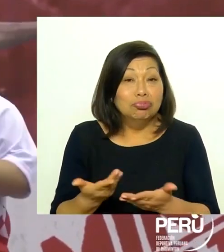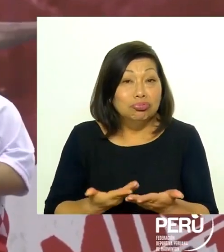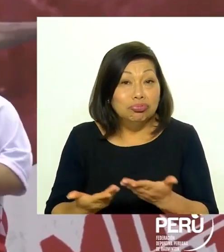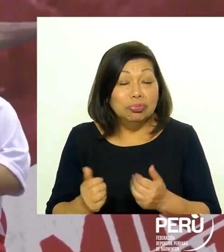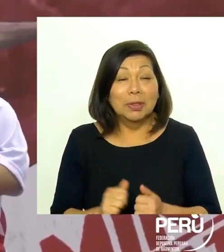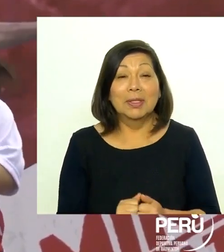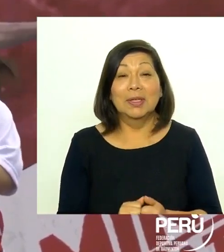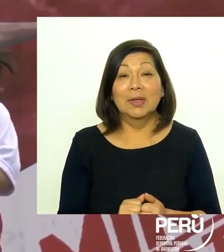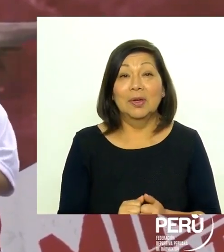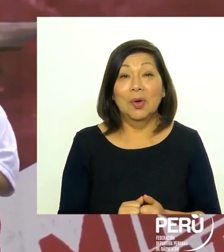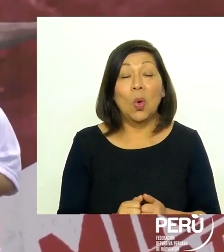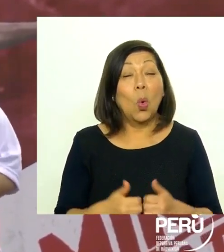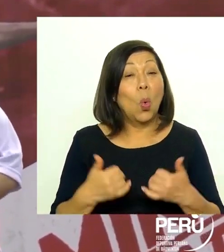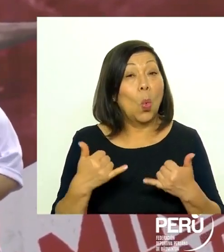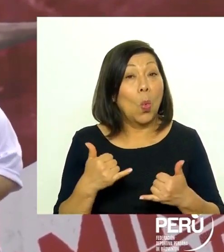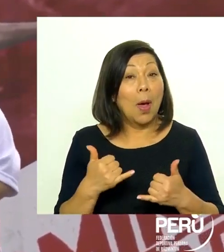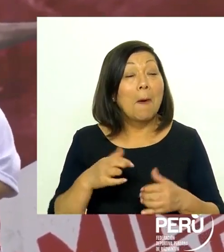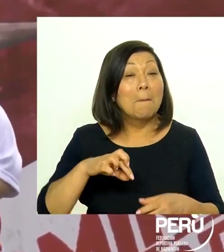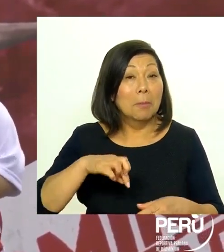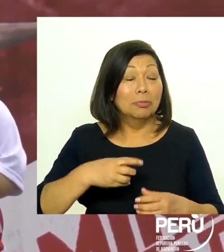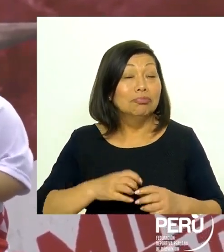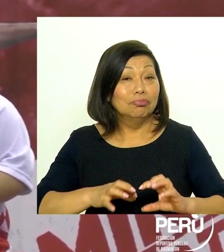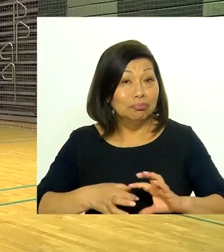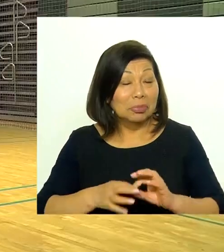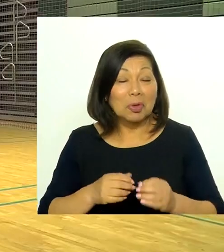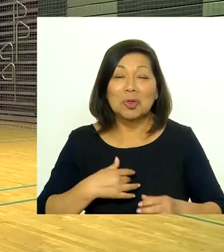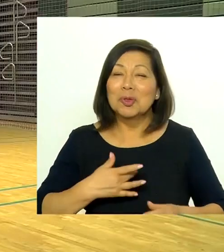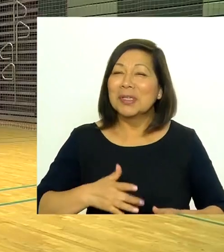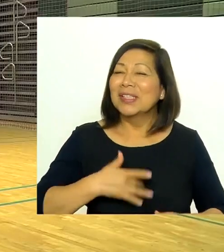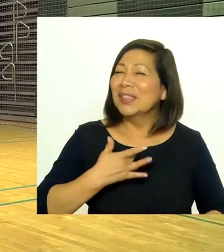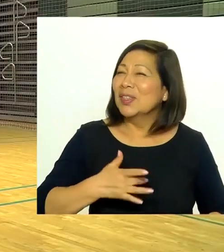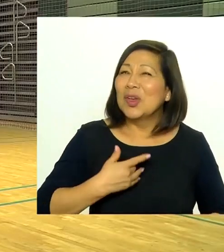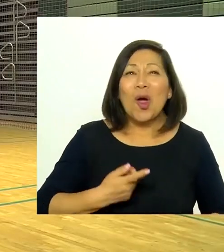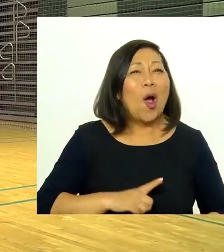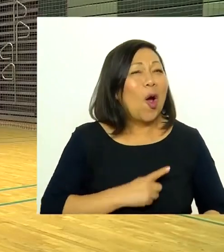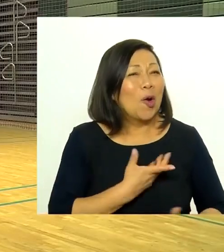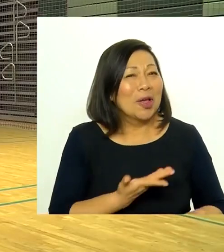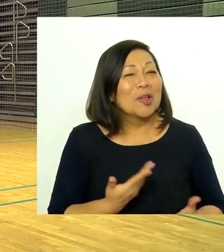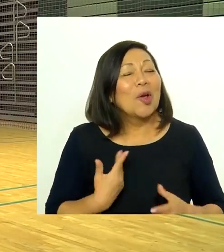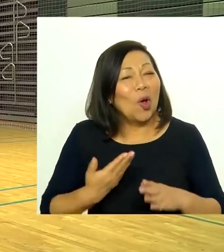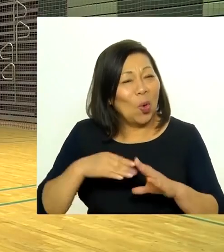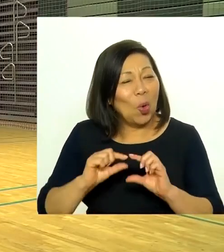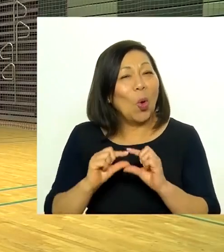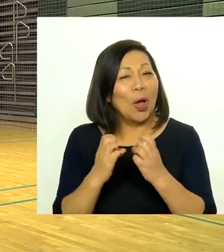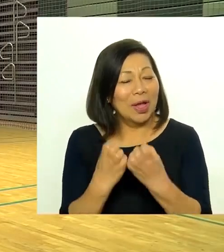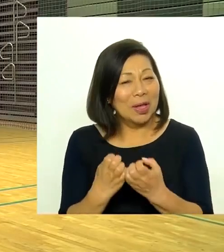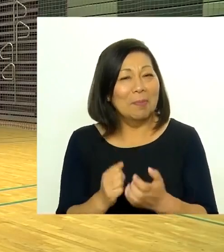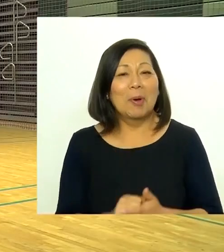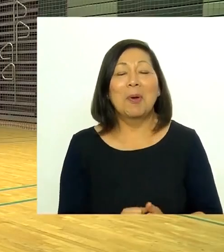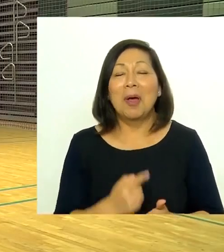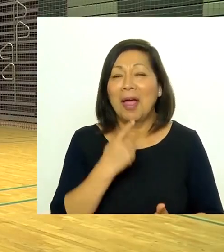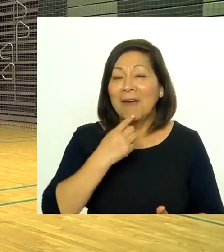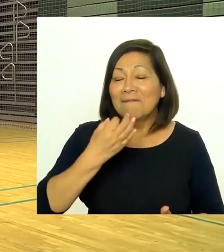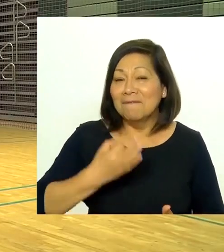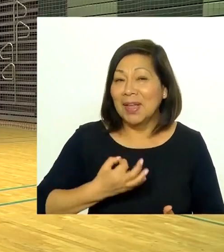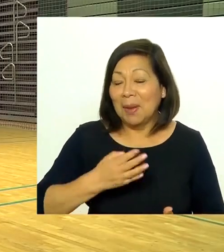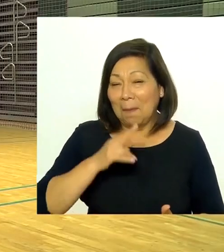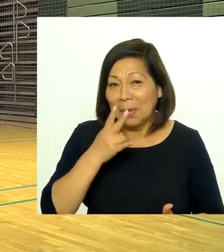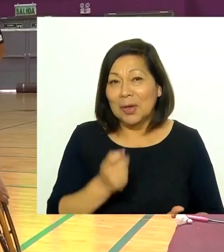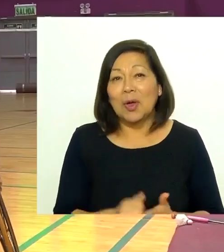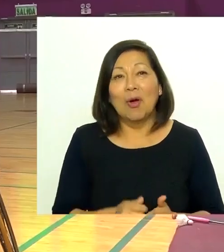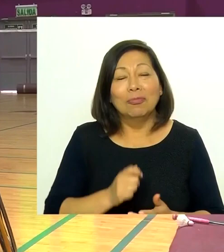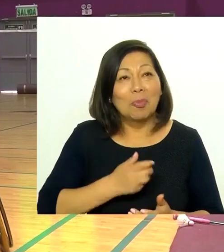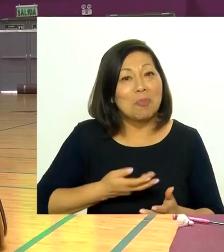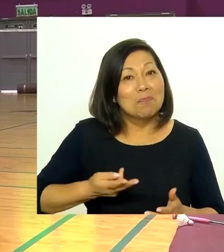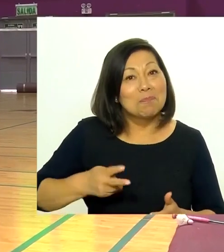participar en unos juegos para panamericanos. Me siento súper orgullosa de ser parte de este equipo. La verdad que el equipo